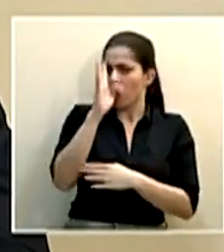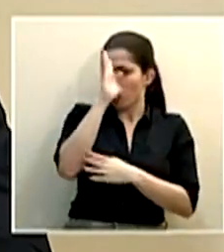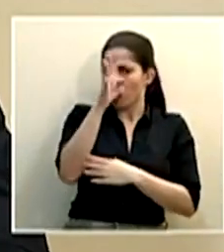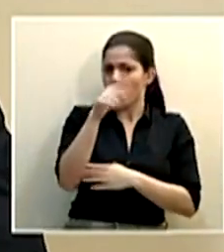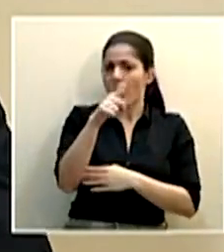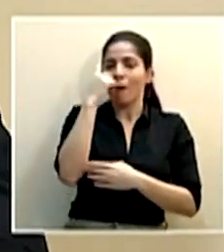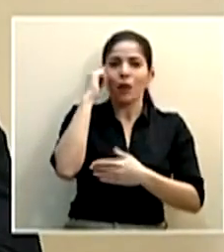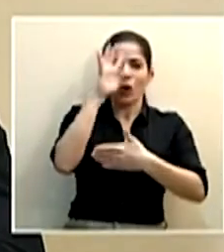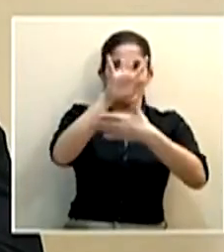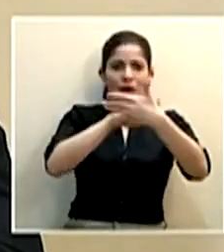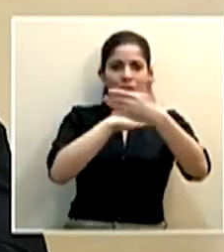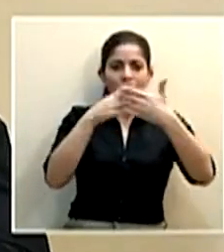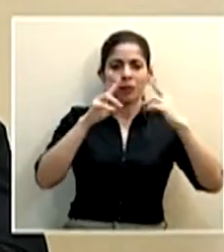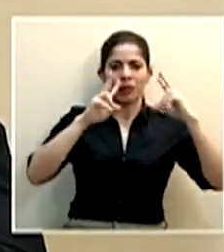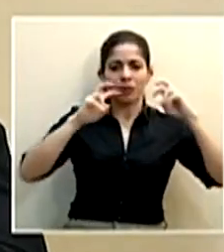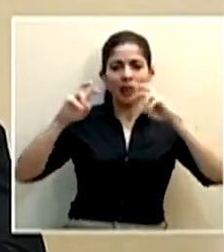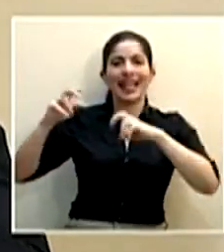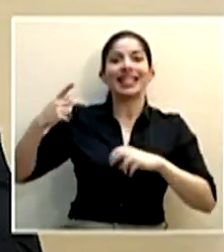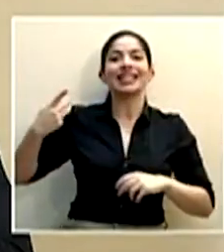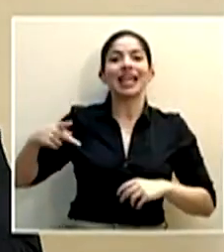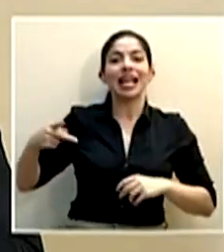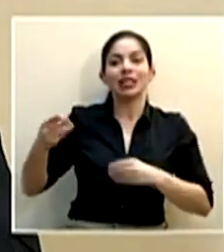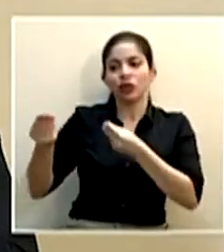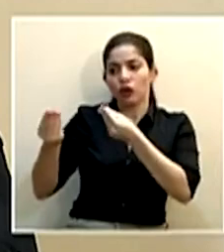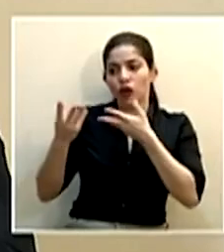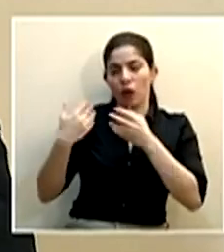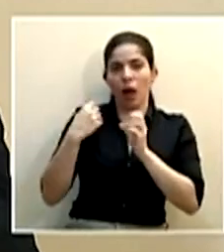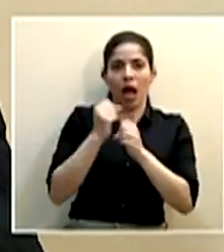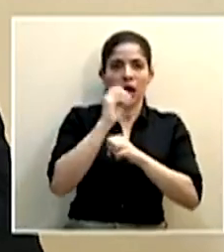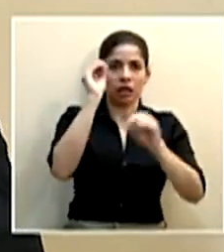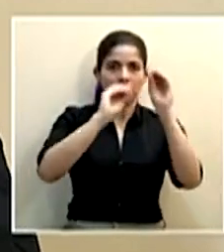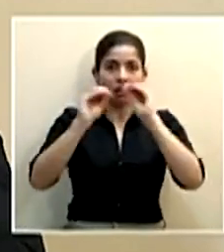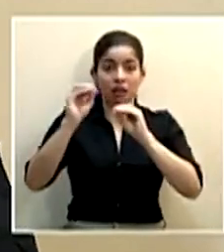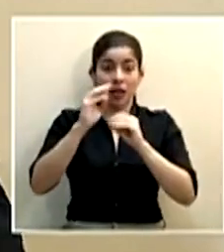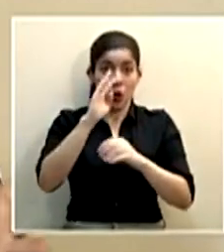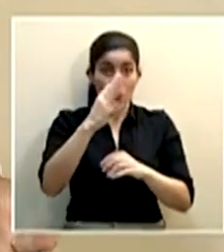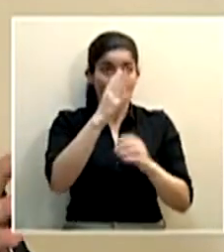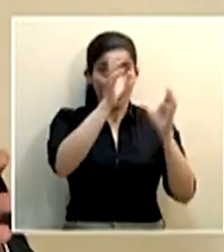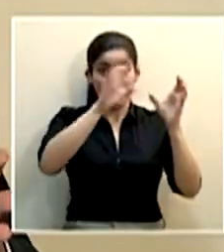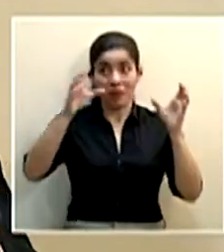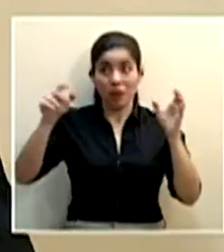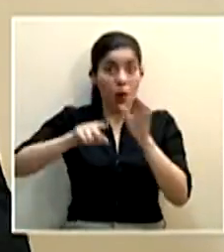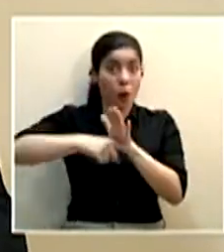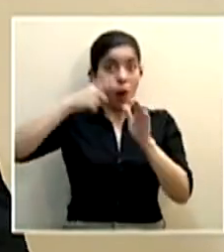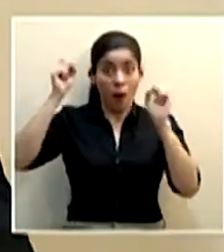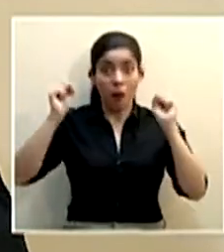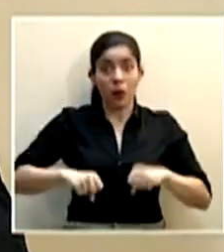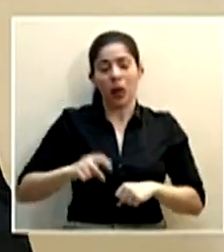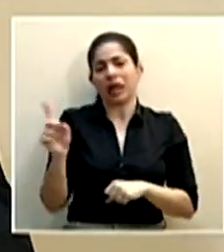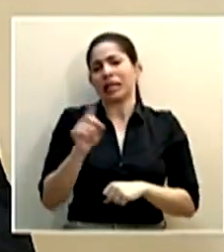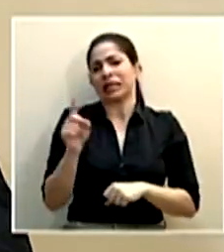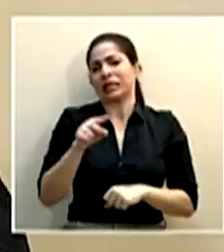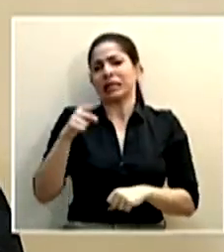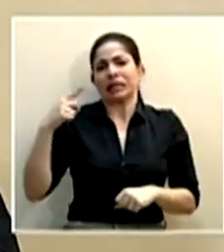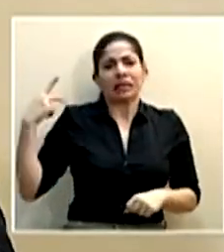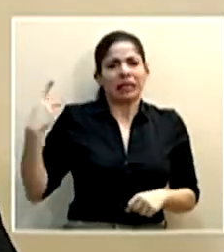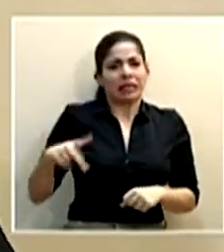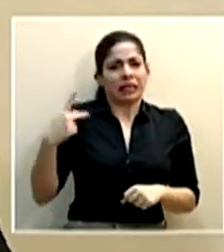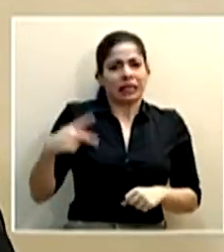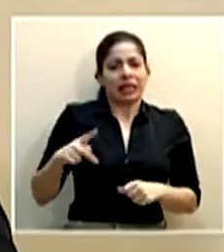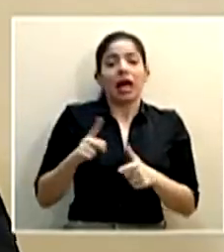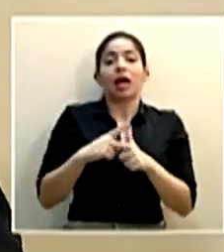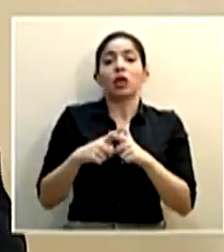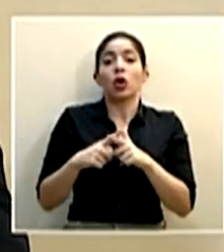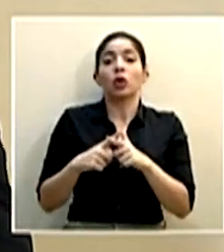de una matriz de riesgos. Porque no se puede hacer todos esos cuatro bloques de un solo. Sería muy riesgoso. Entonces, la